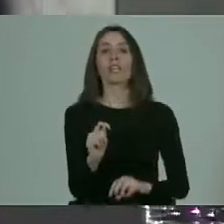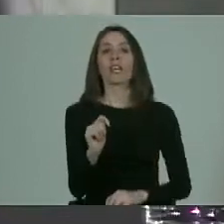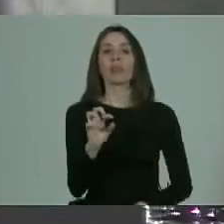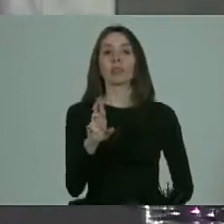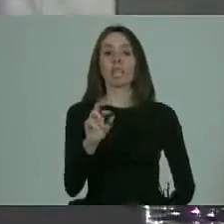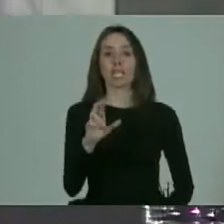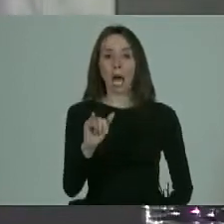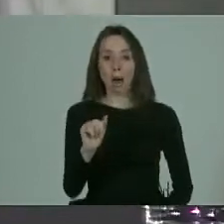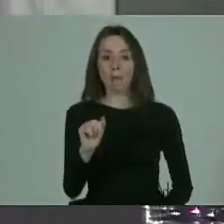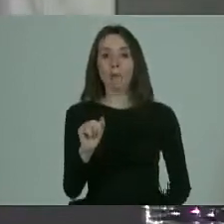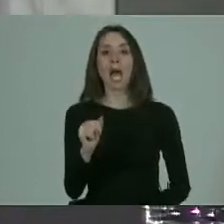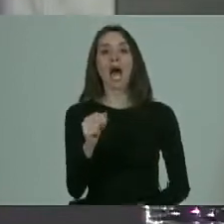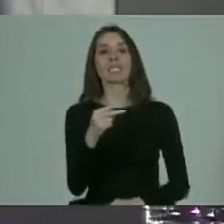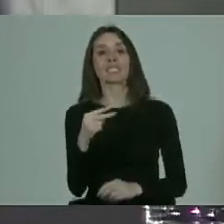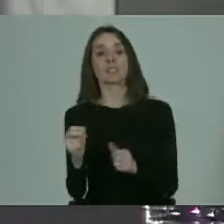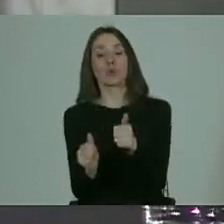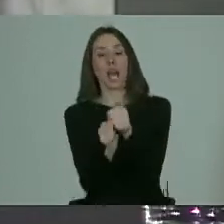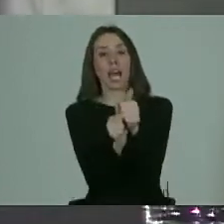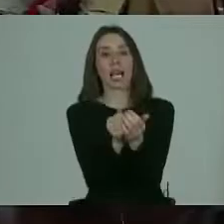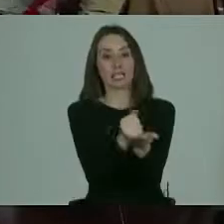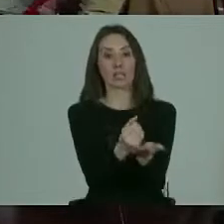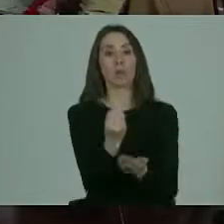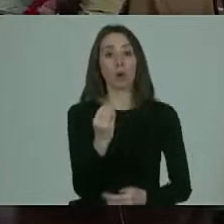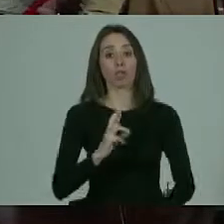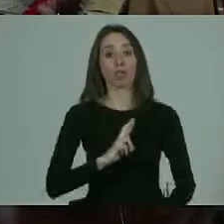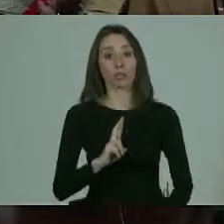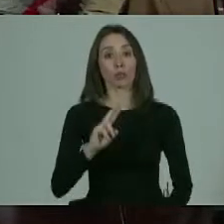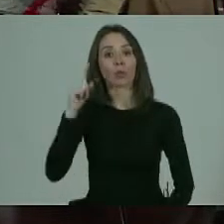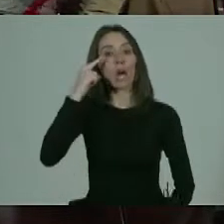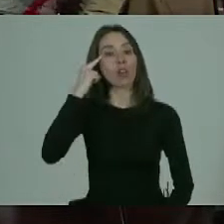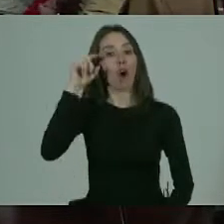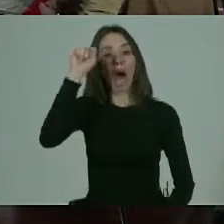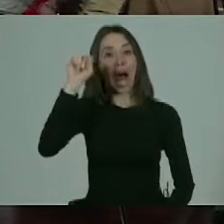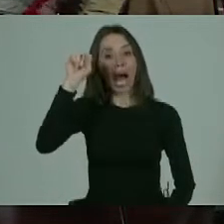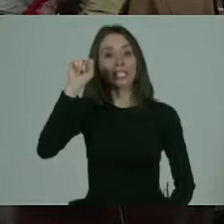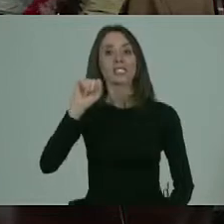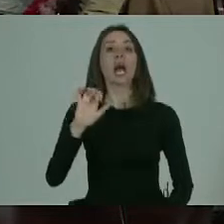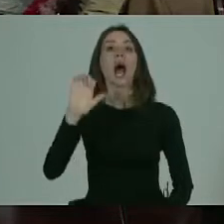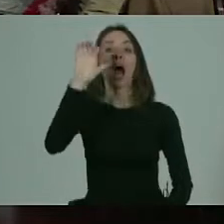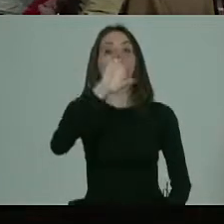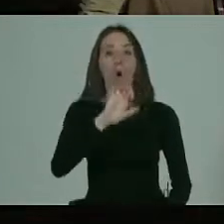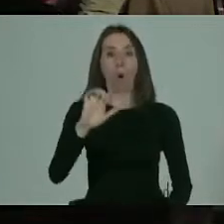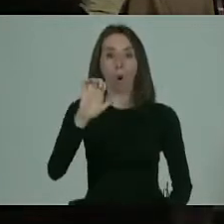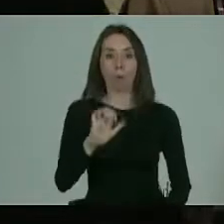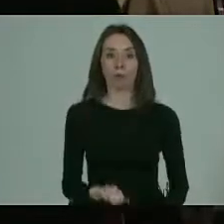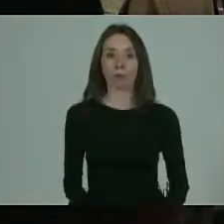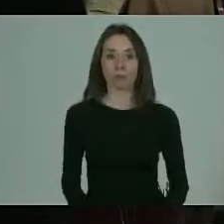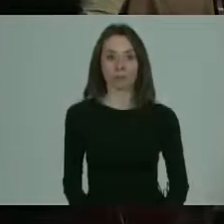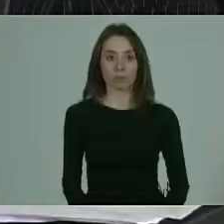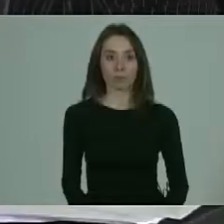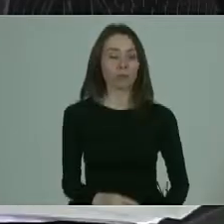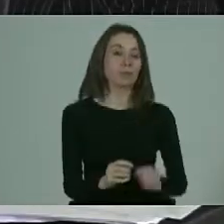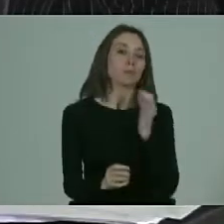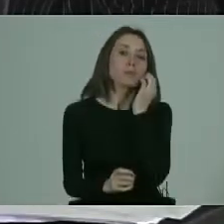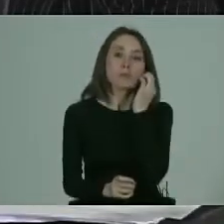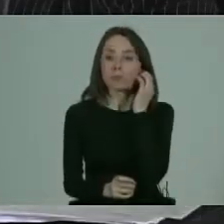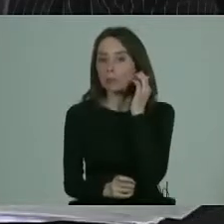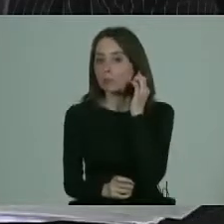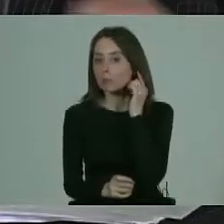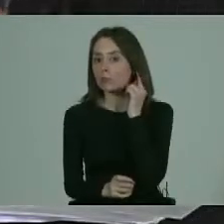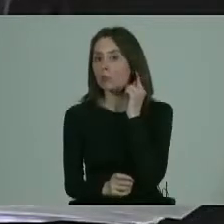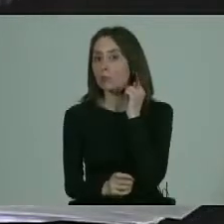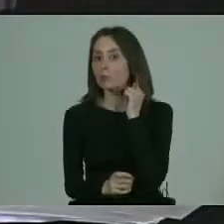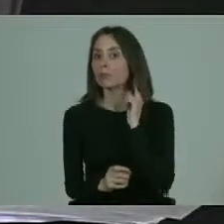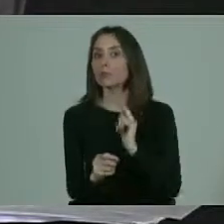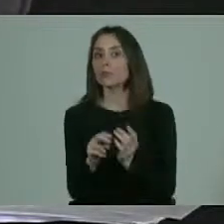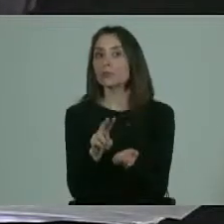asistida, considerando los buenos resultados que se han obtenido en Asia y en Europa. La verdad es que nosotros, como